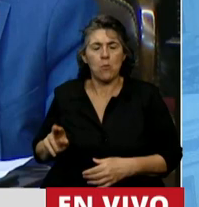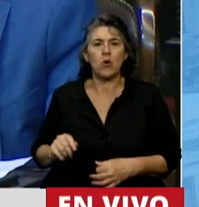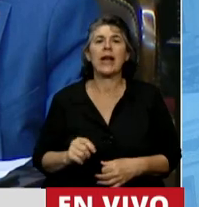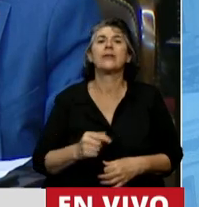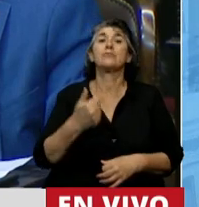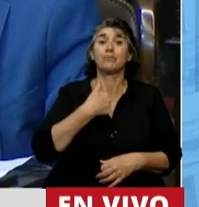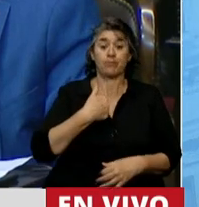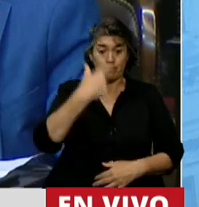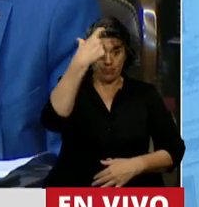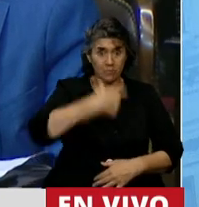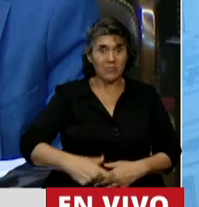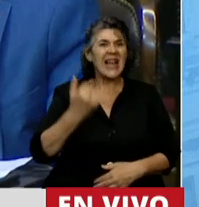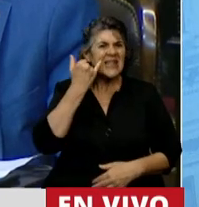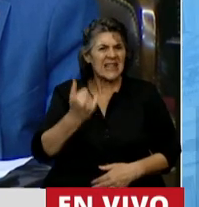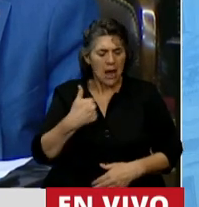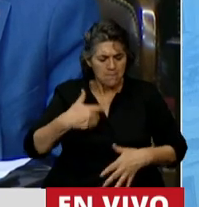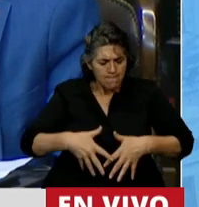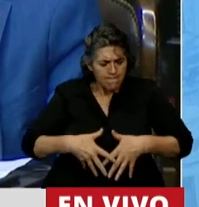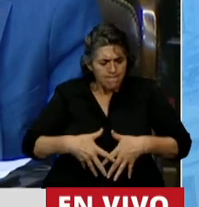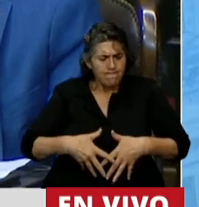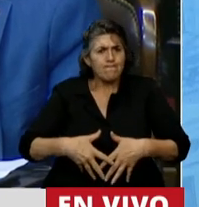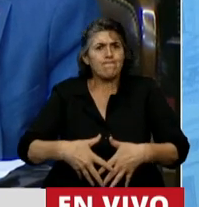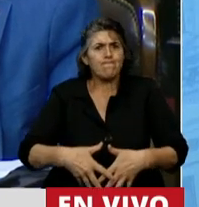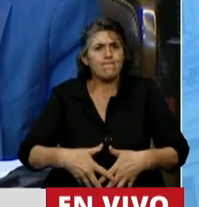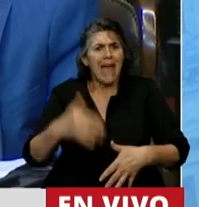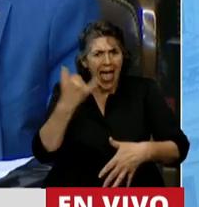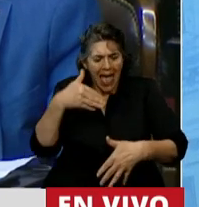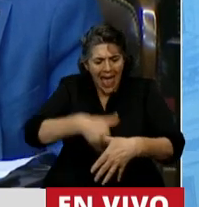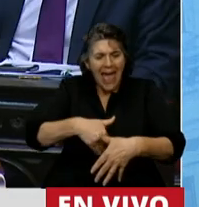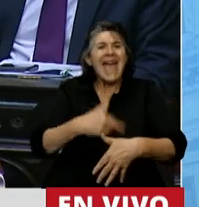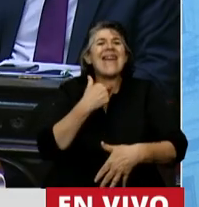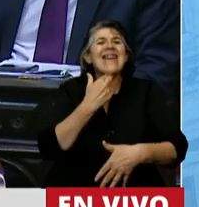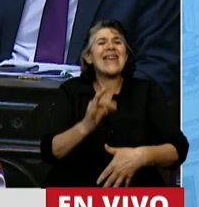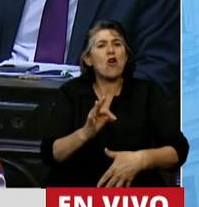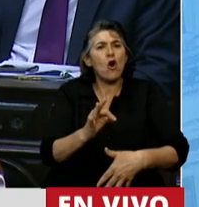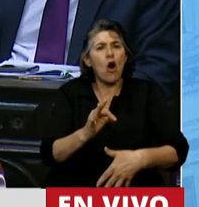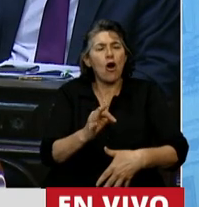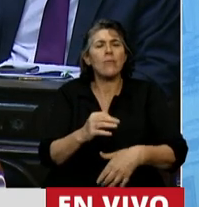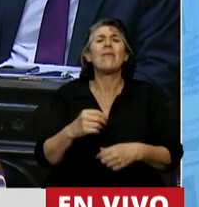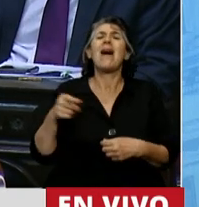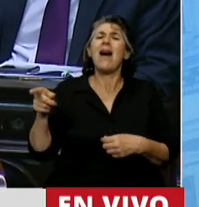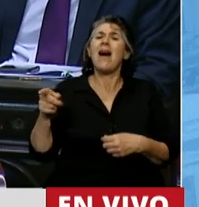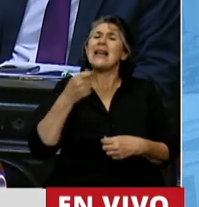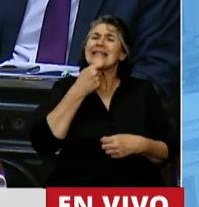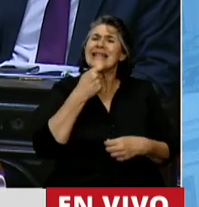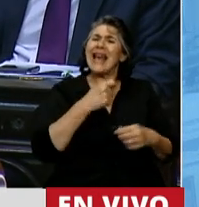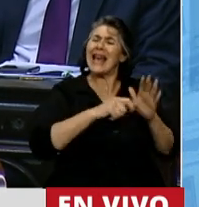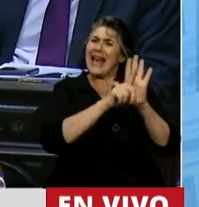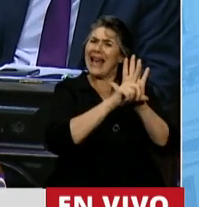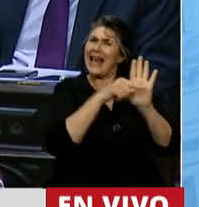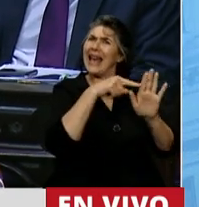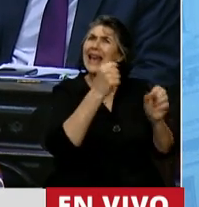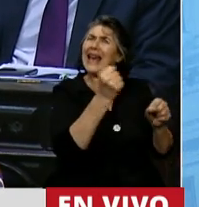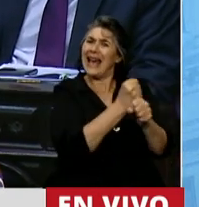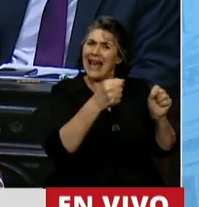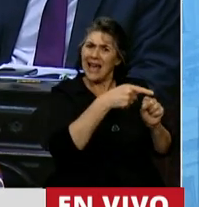mujer me hace pensar que no me amplía derechos. Al contrario, me amplía responsabilidades ante